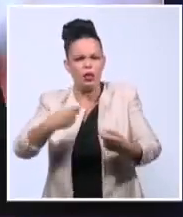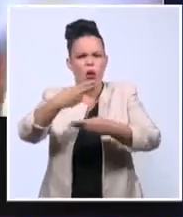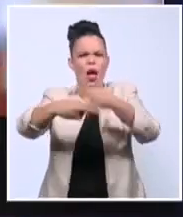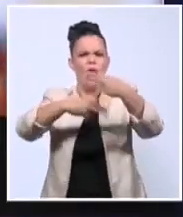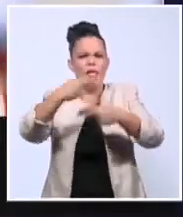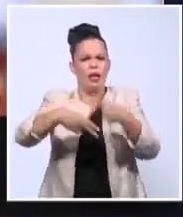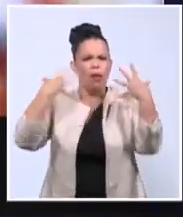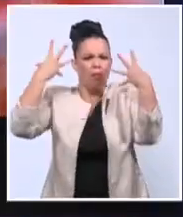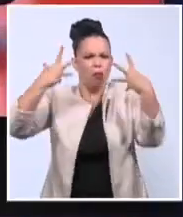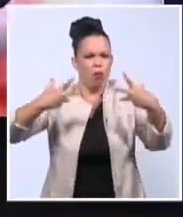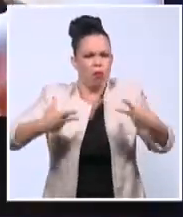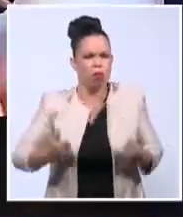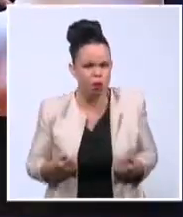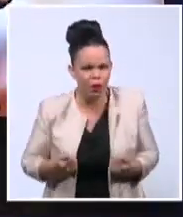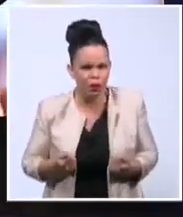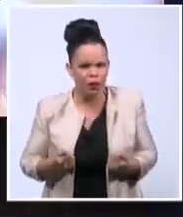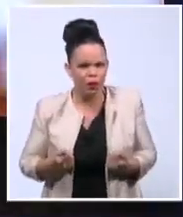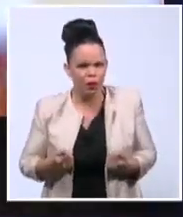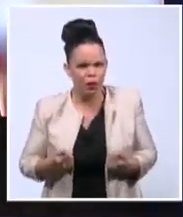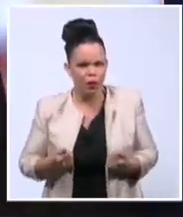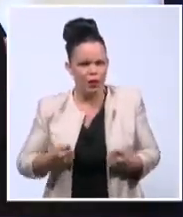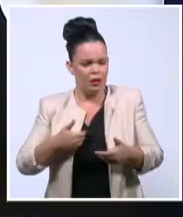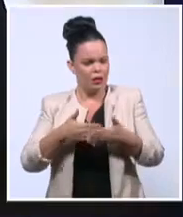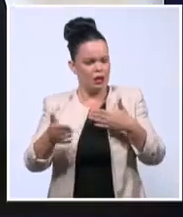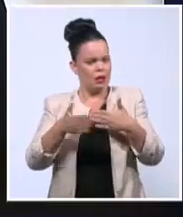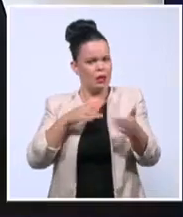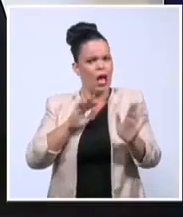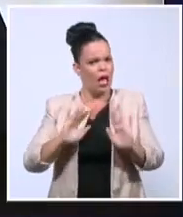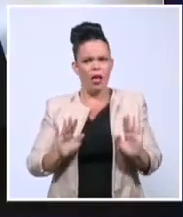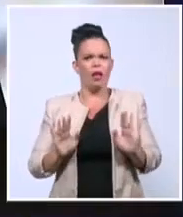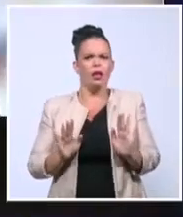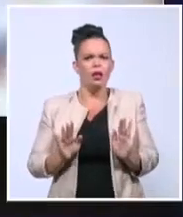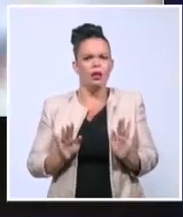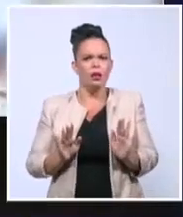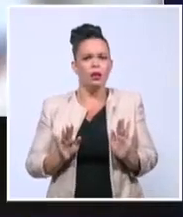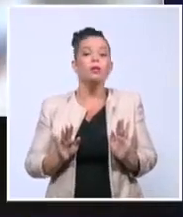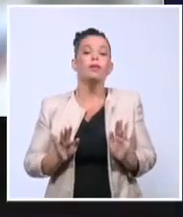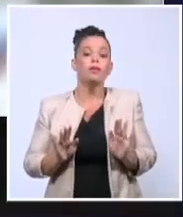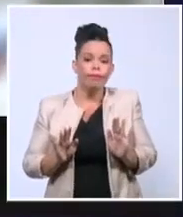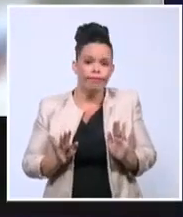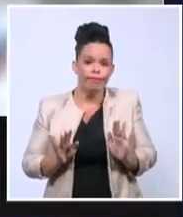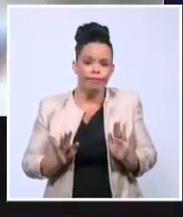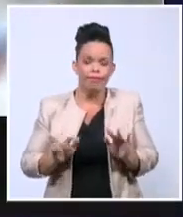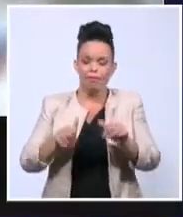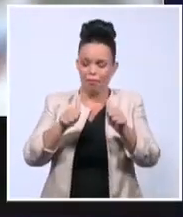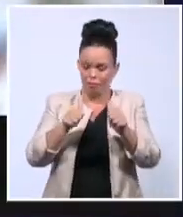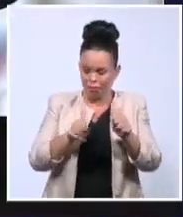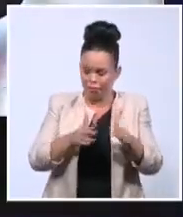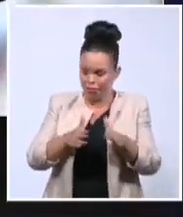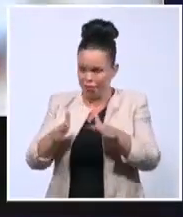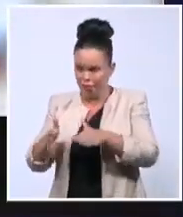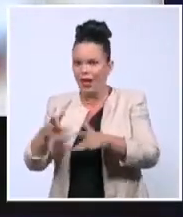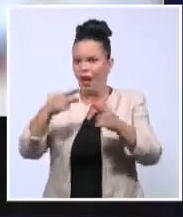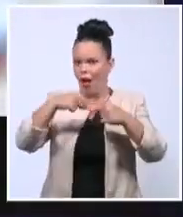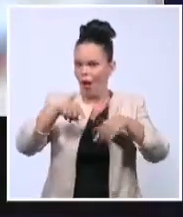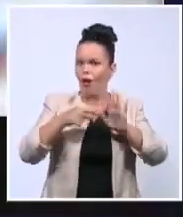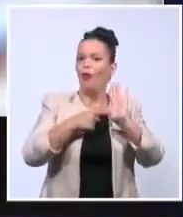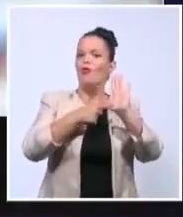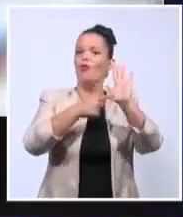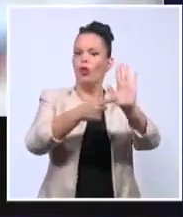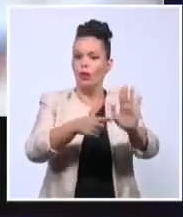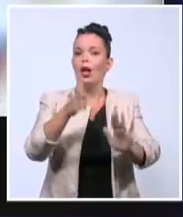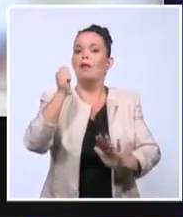decencia, sin pudor, que no pase nada. Pero hay actos más frescos en el tiempo, más recientes. Todo esto,